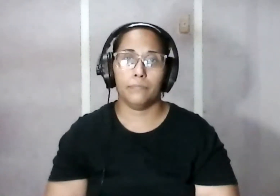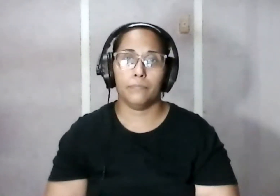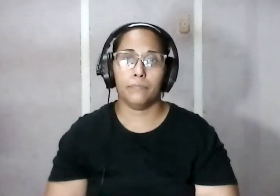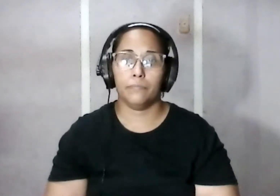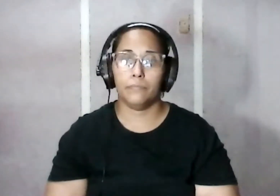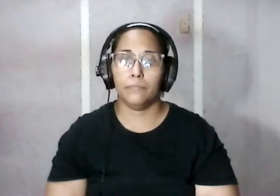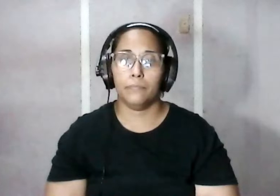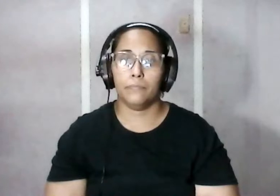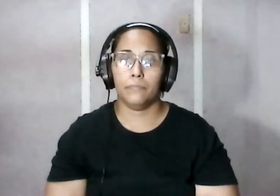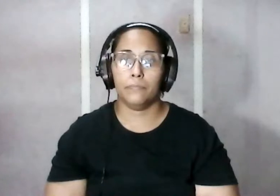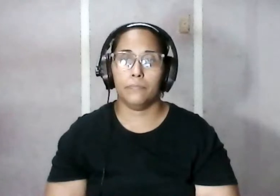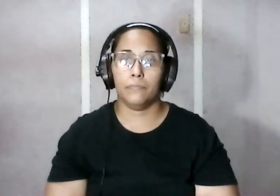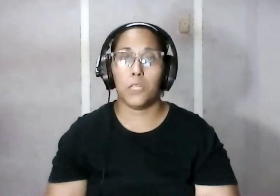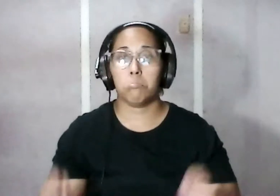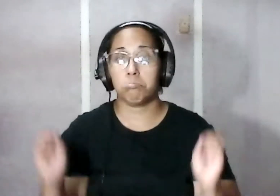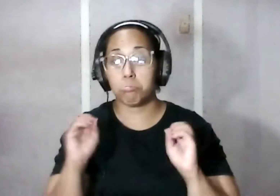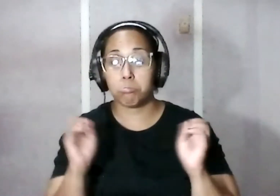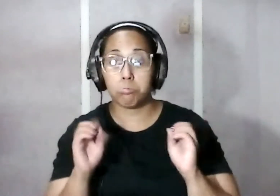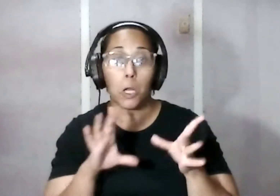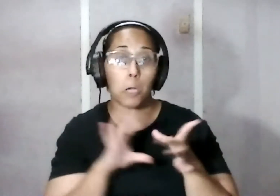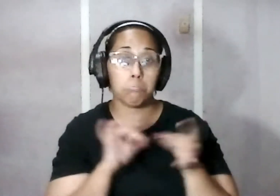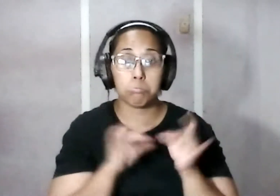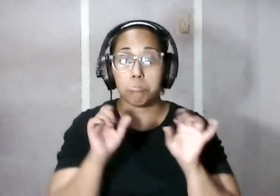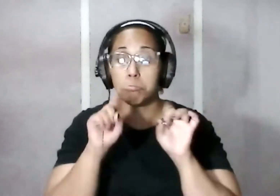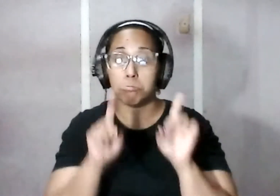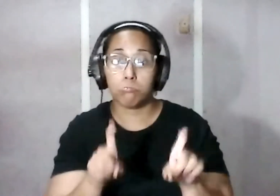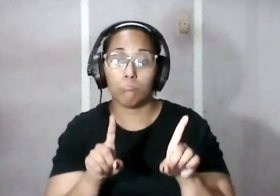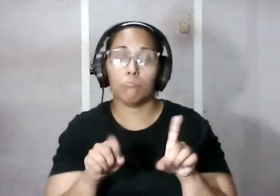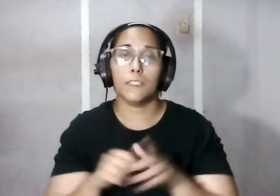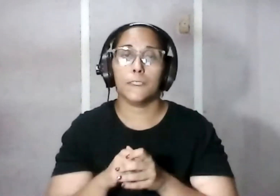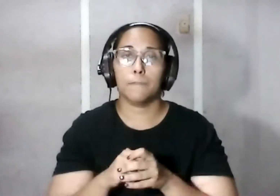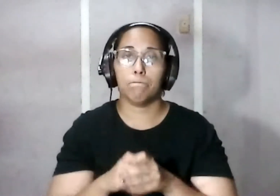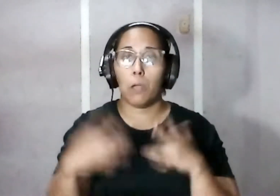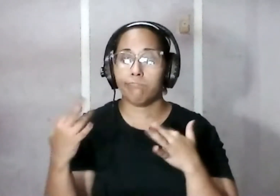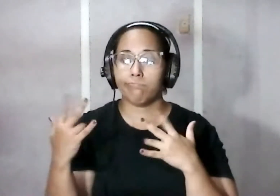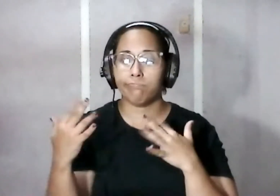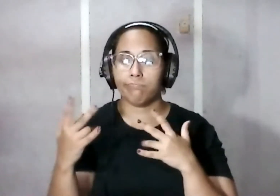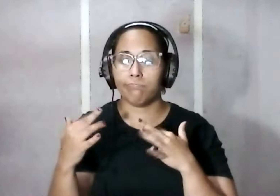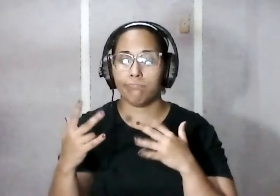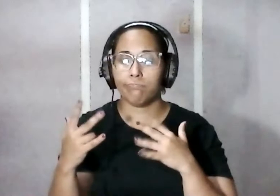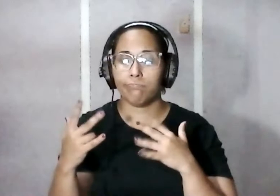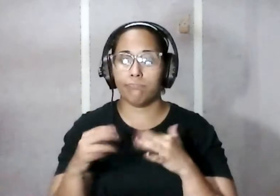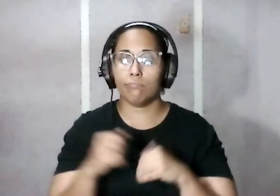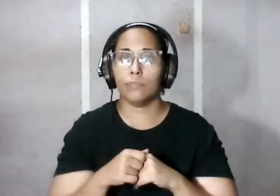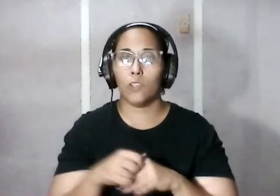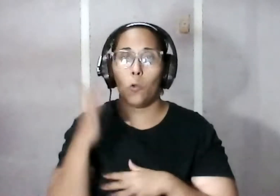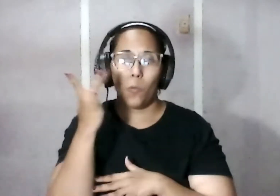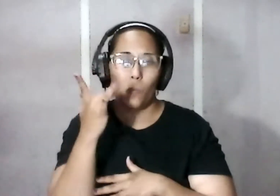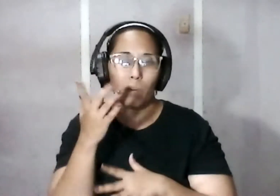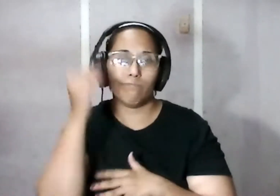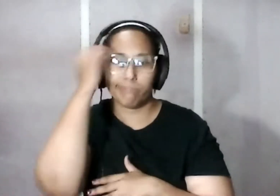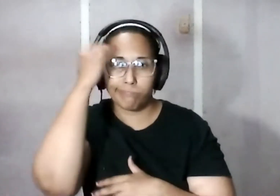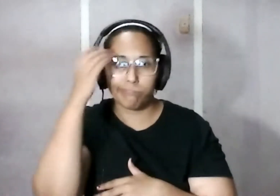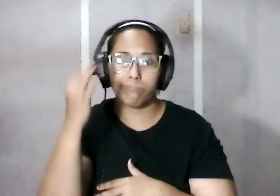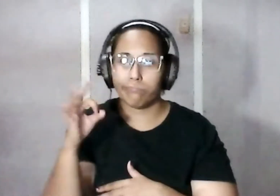hasta ahora no tenemos ningún otro comentario así que vamos a esperar unos minutitos porque sabemos que en Facebook